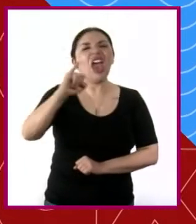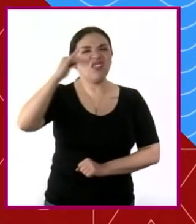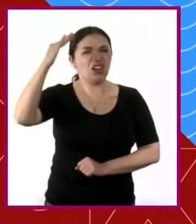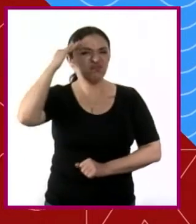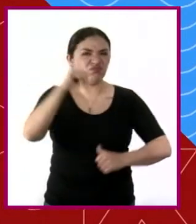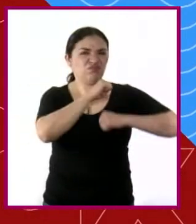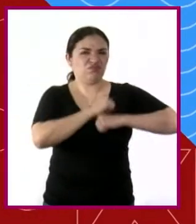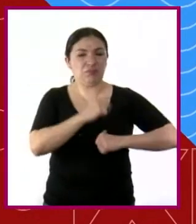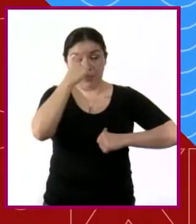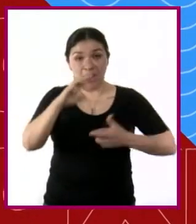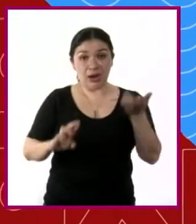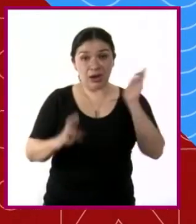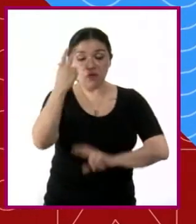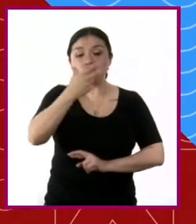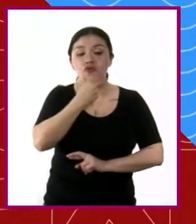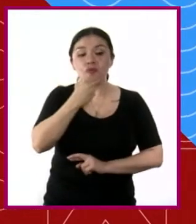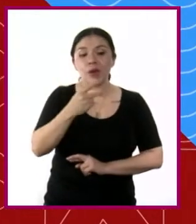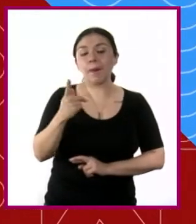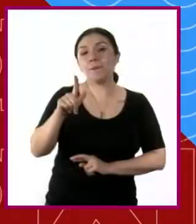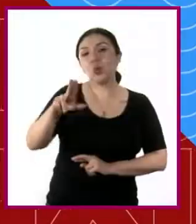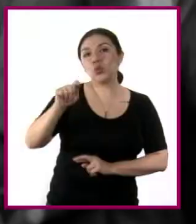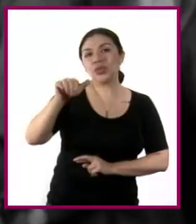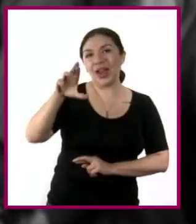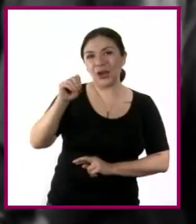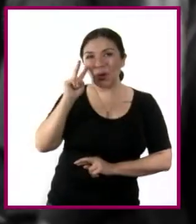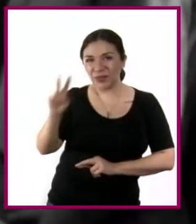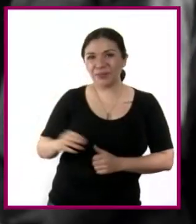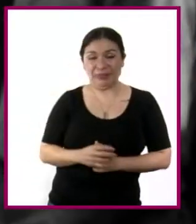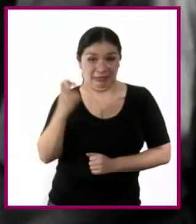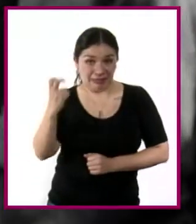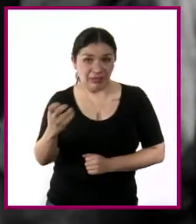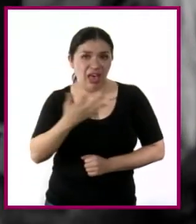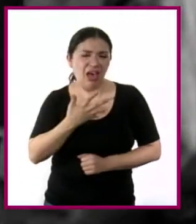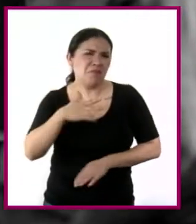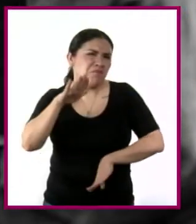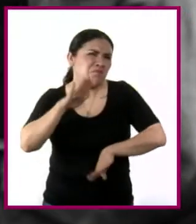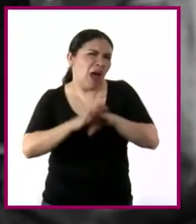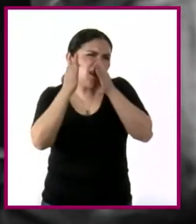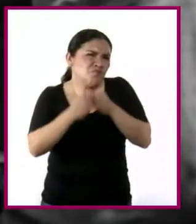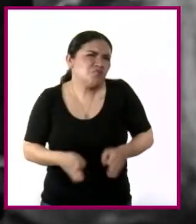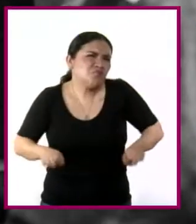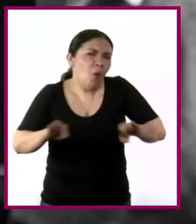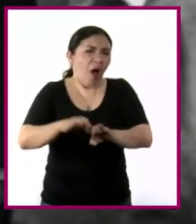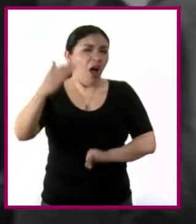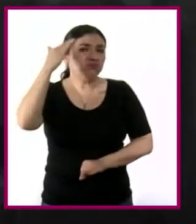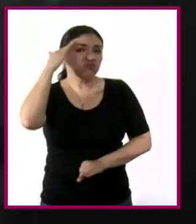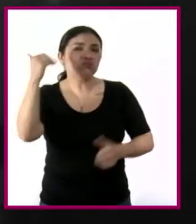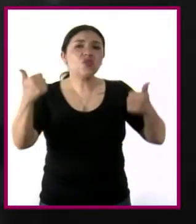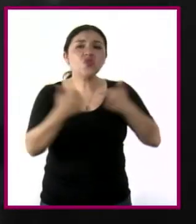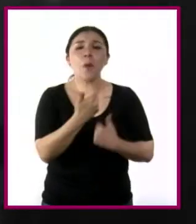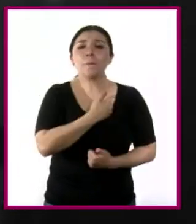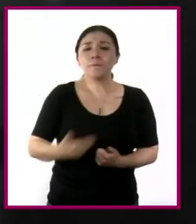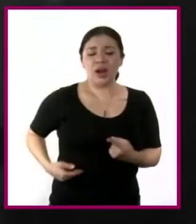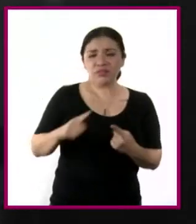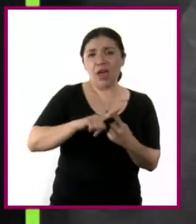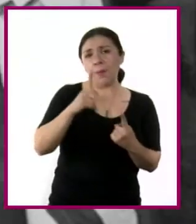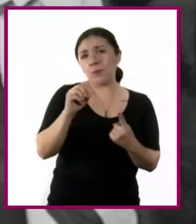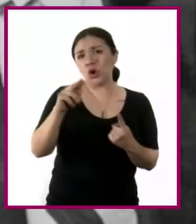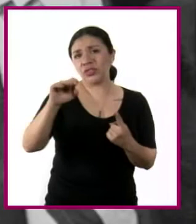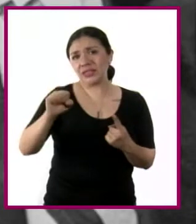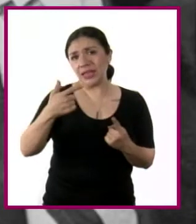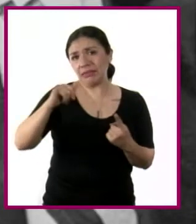Revolución, Plutarco Elías Calles, que gozó de suma influencia con los presidentes Emilio Portes Gil,